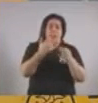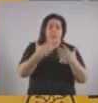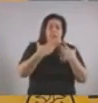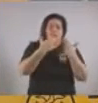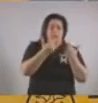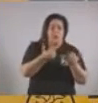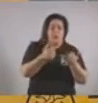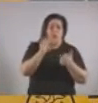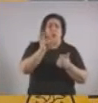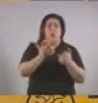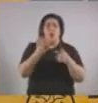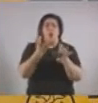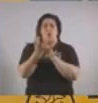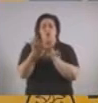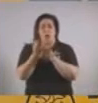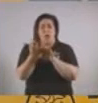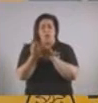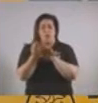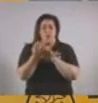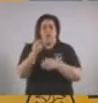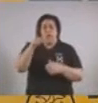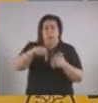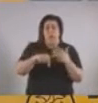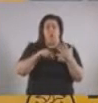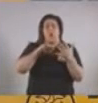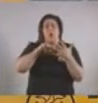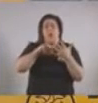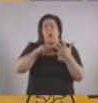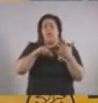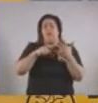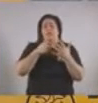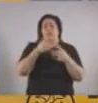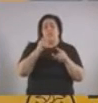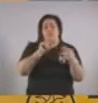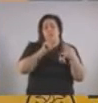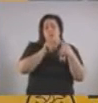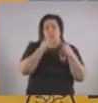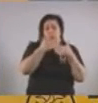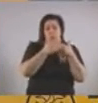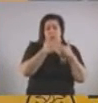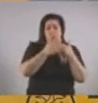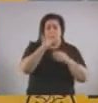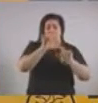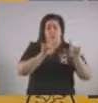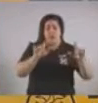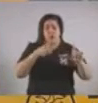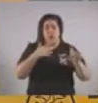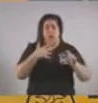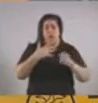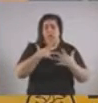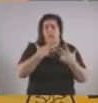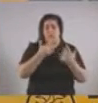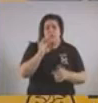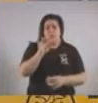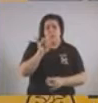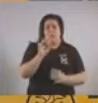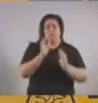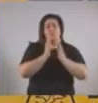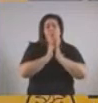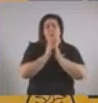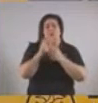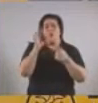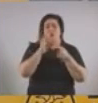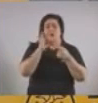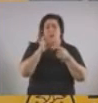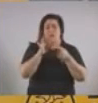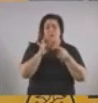trabajás en la educación, y además ahora, si estás en contacto asiduo con alguien de riesgo, por favor que se testeen.